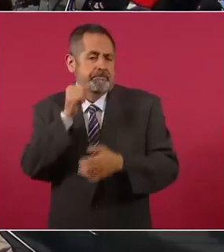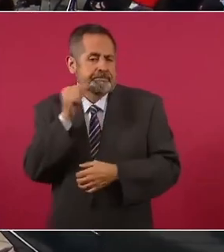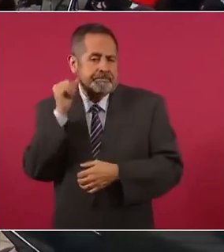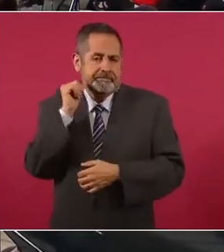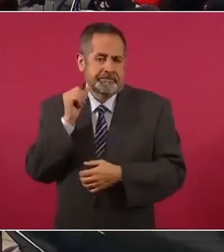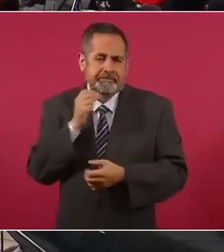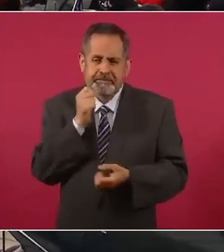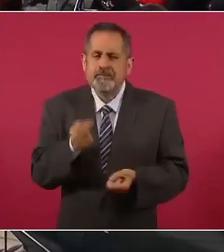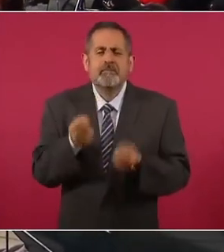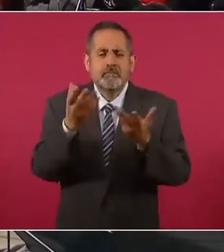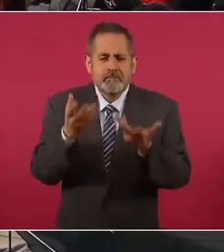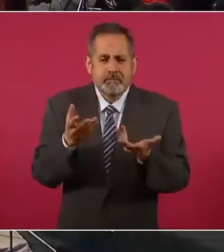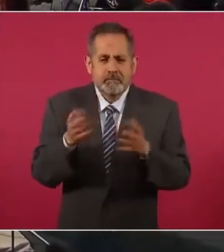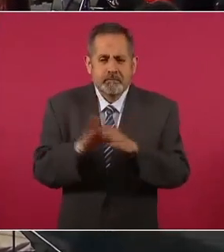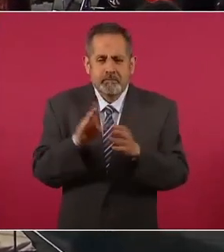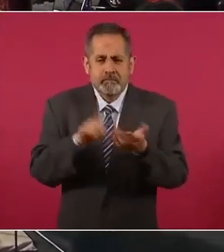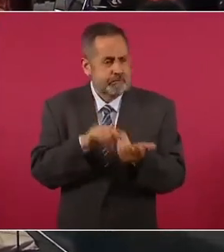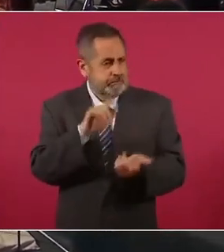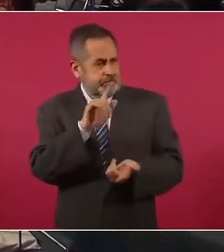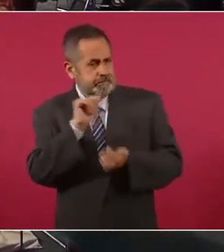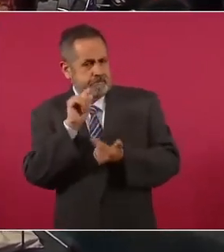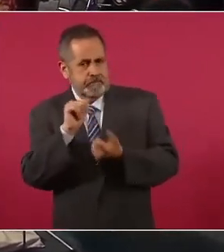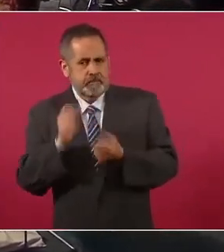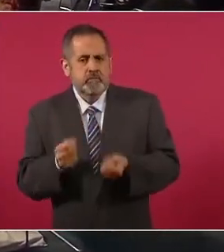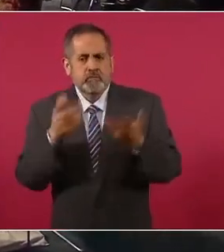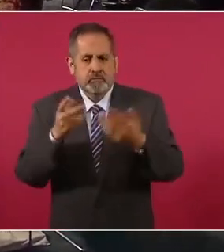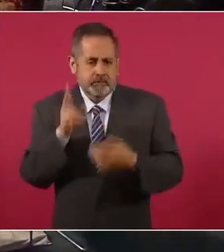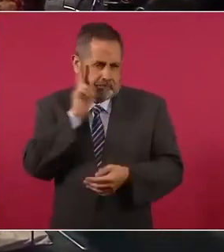o cómo andamos hasta ayer en recaudación